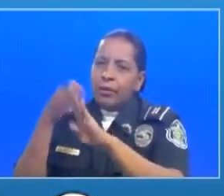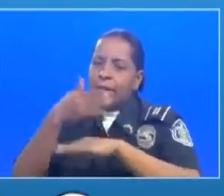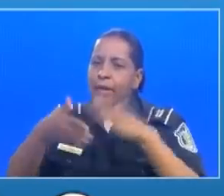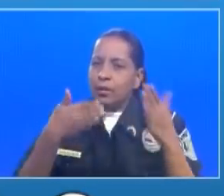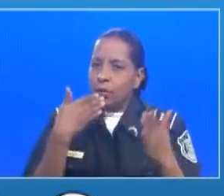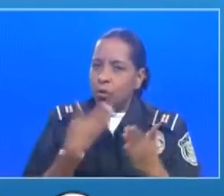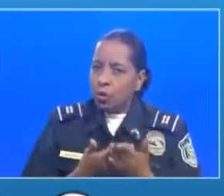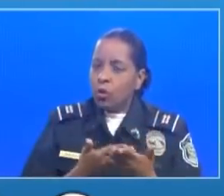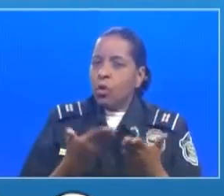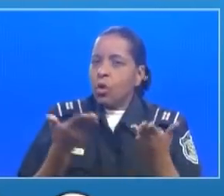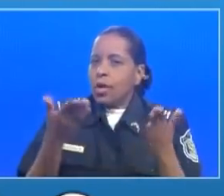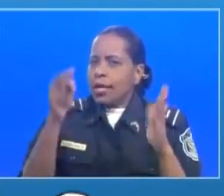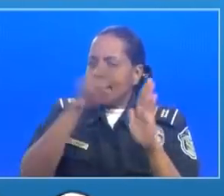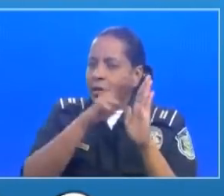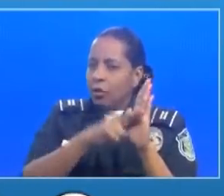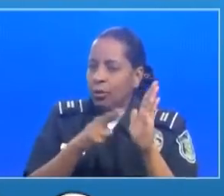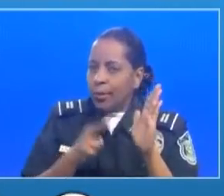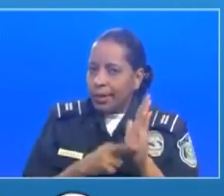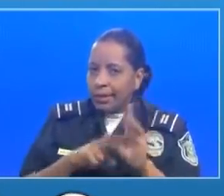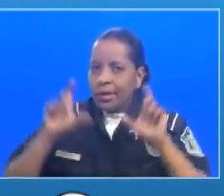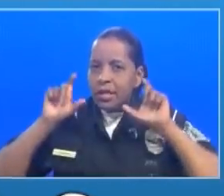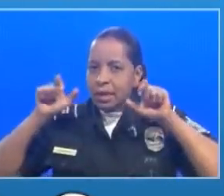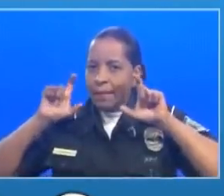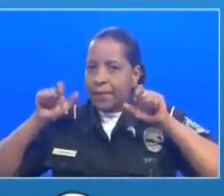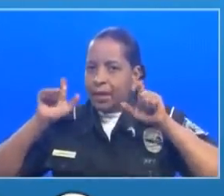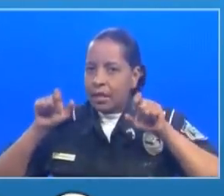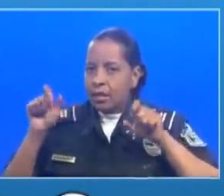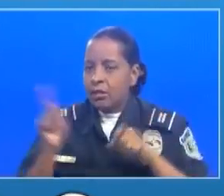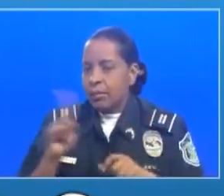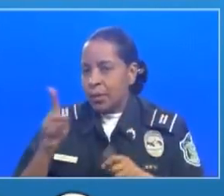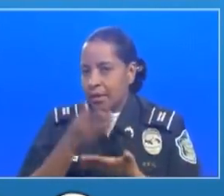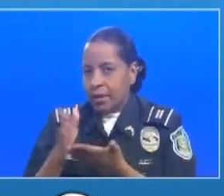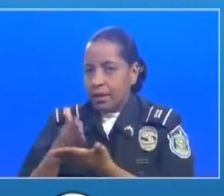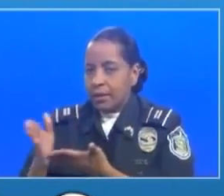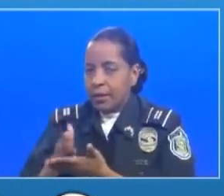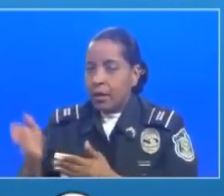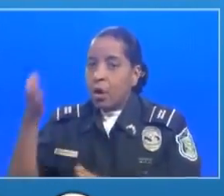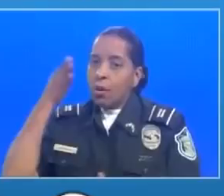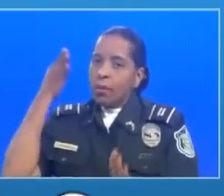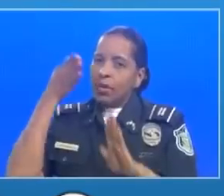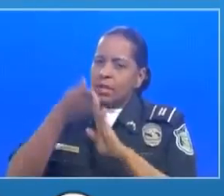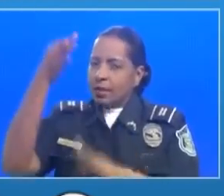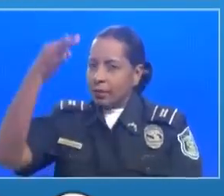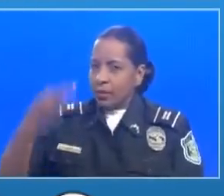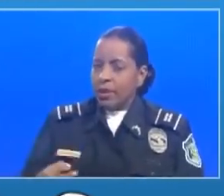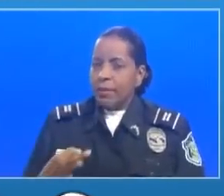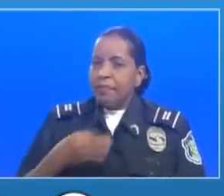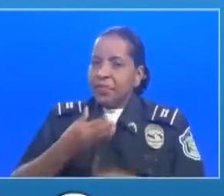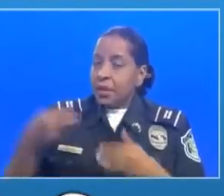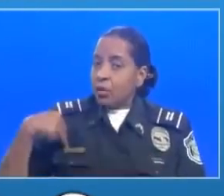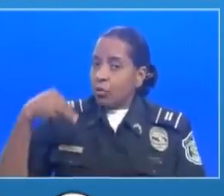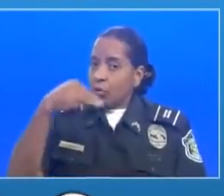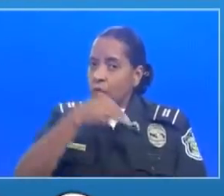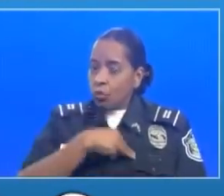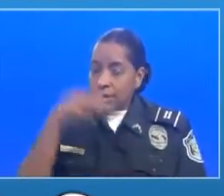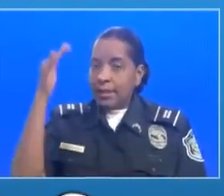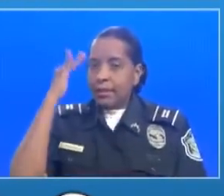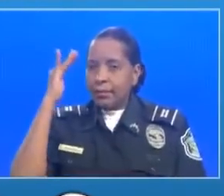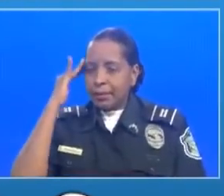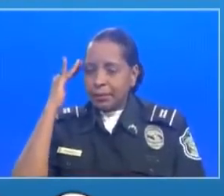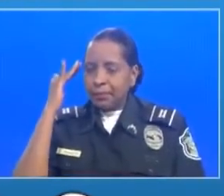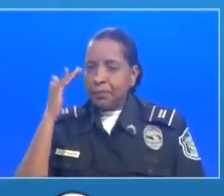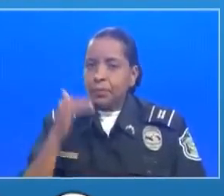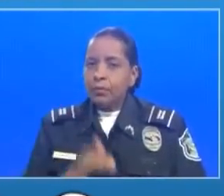y no se queden nuestros productores con maíz sin poder venderlo así que tenga la seguridad que nosotros estamos conscientes